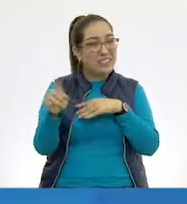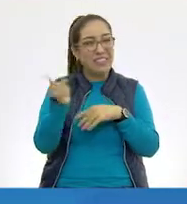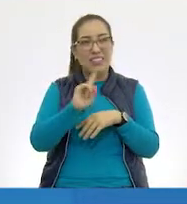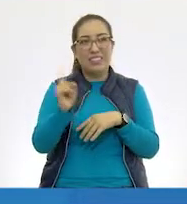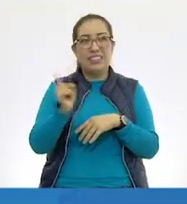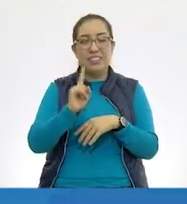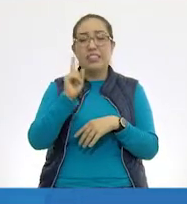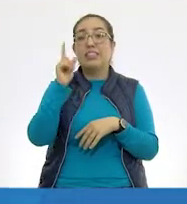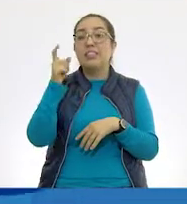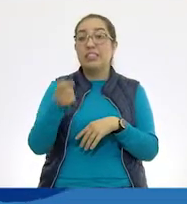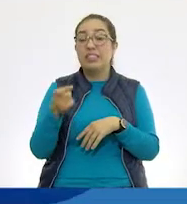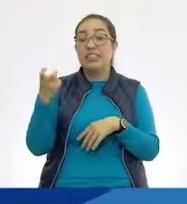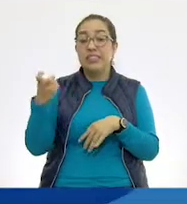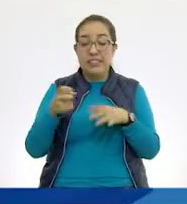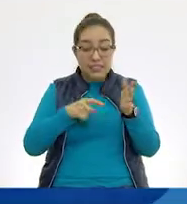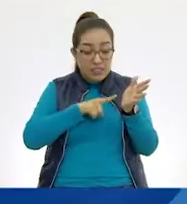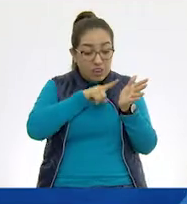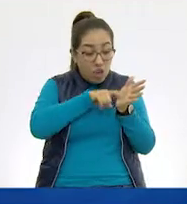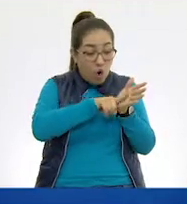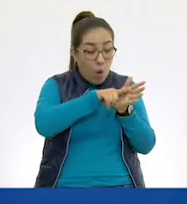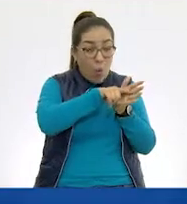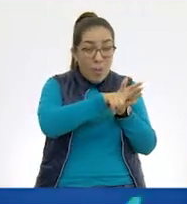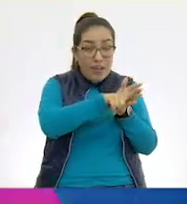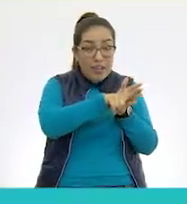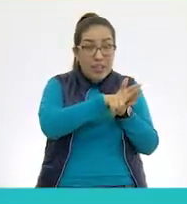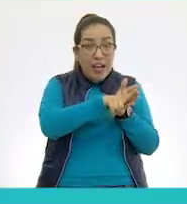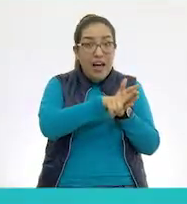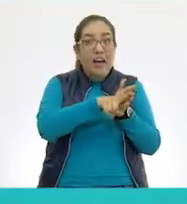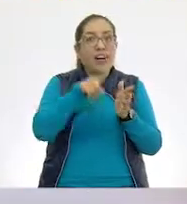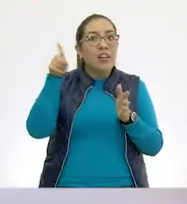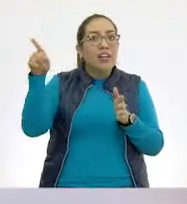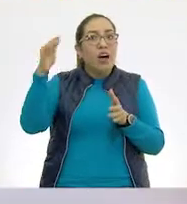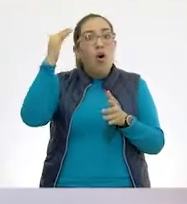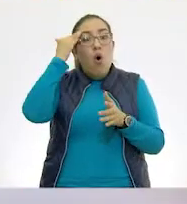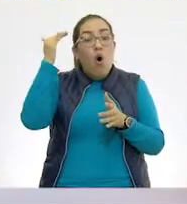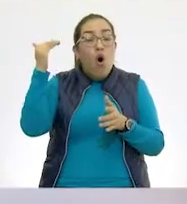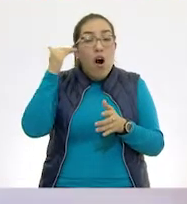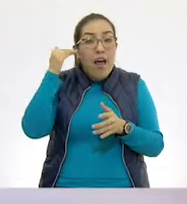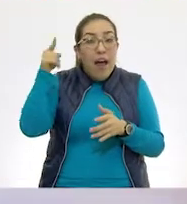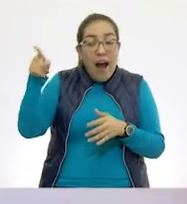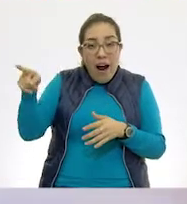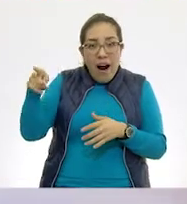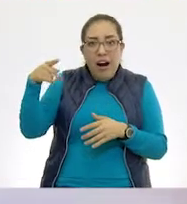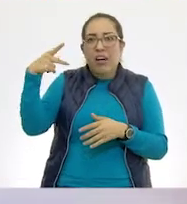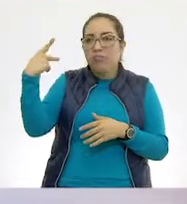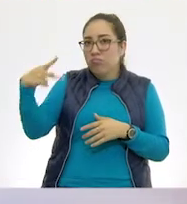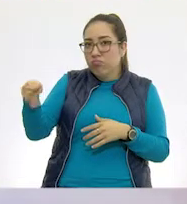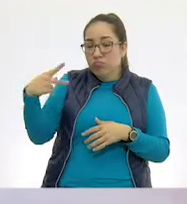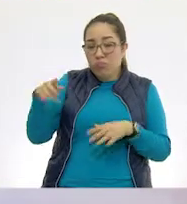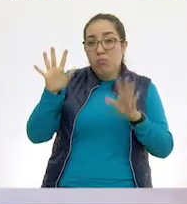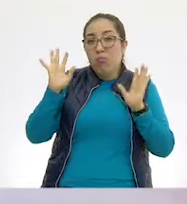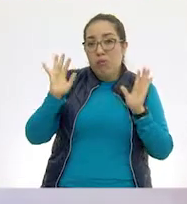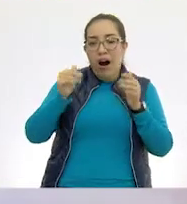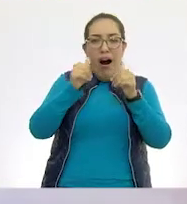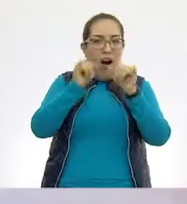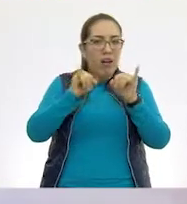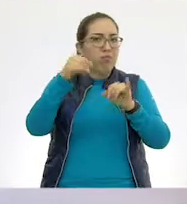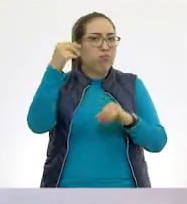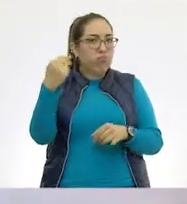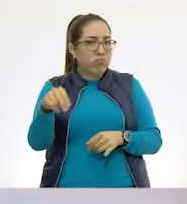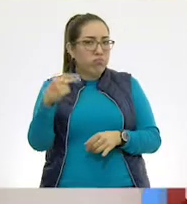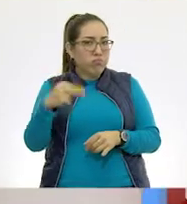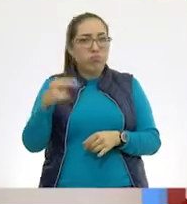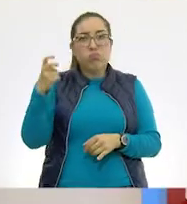lombriz coreana. Así se le llama a esa especie de lombrices. Lombriz coreana. Y también, si te das cuenta,